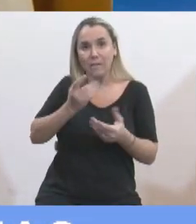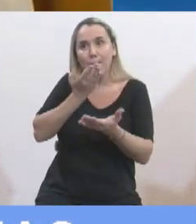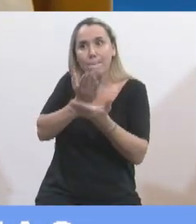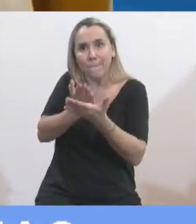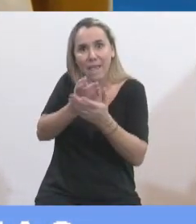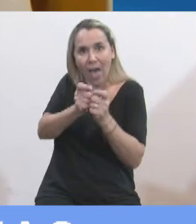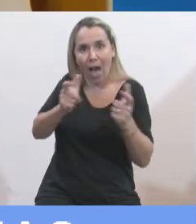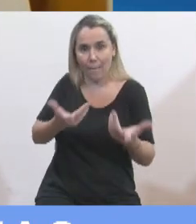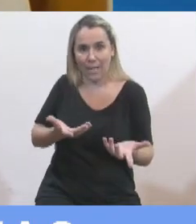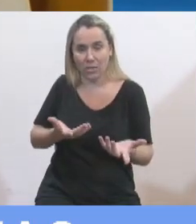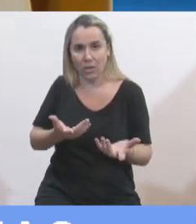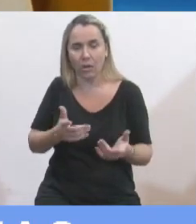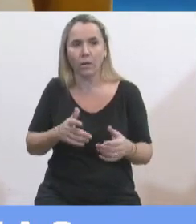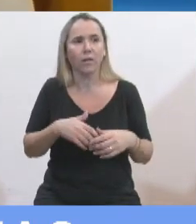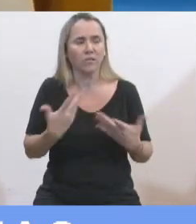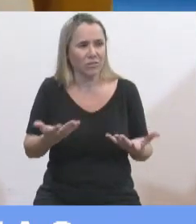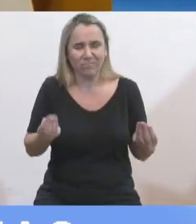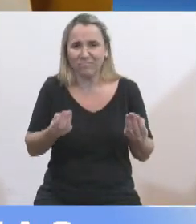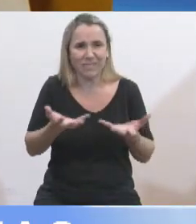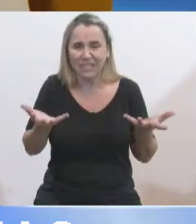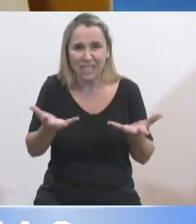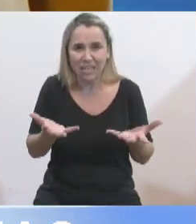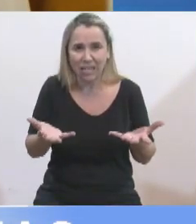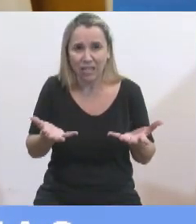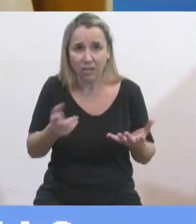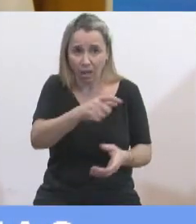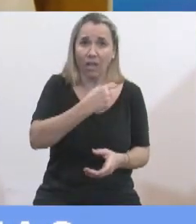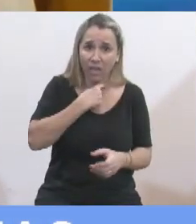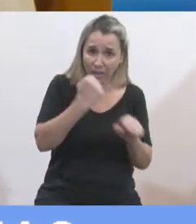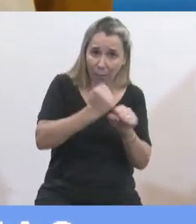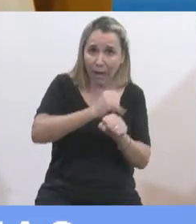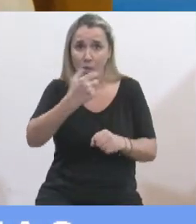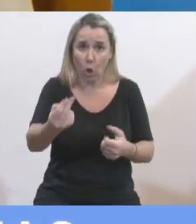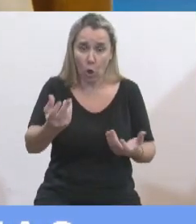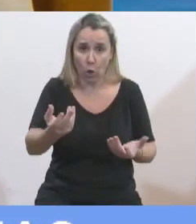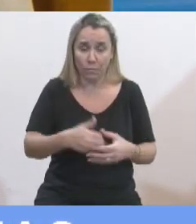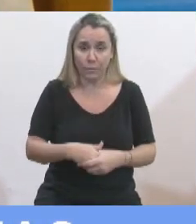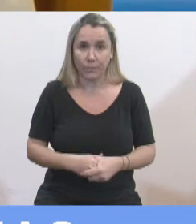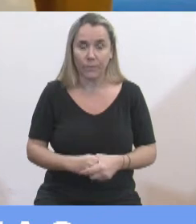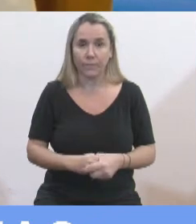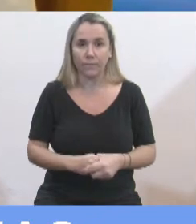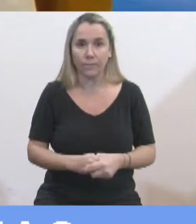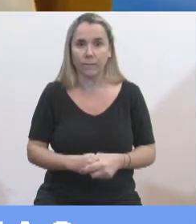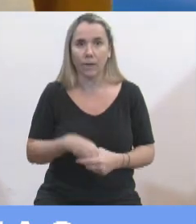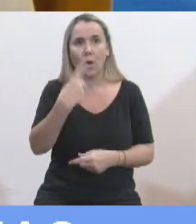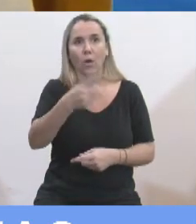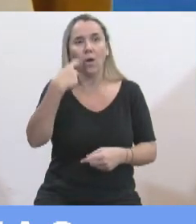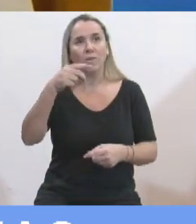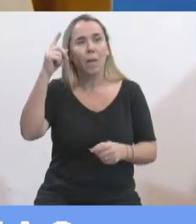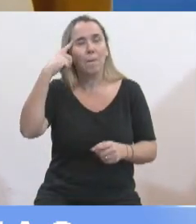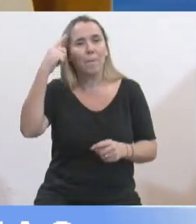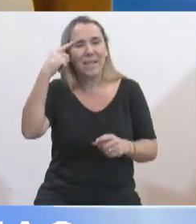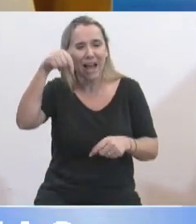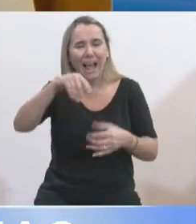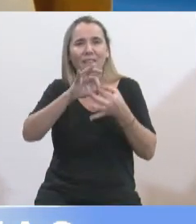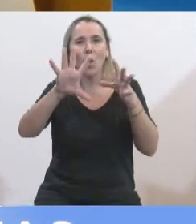Entonces, ¿qué hacen? ¿Qué están haciendo? ¿Quieren que trabajemos o no quieren que trabajemos? ¿O tienen la visión de la democracia